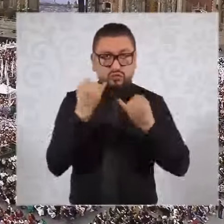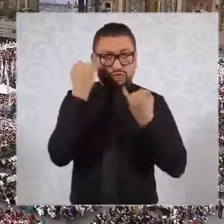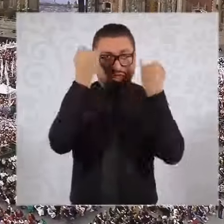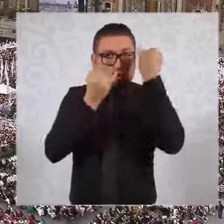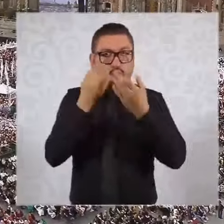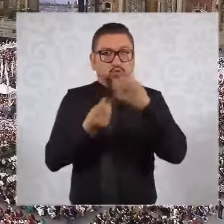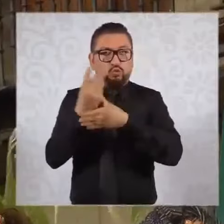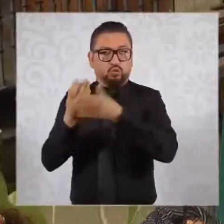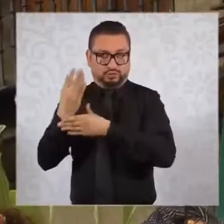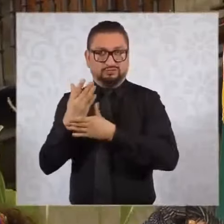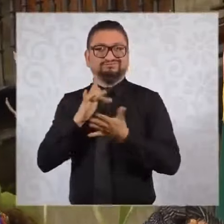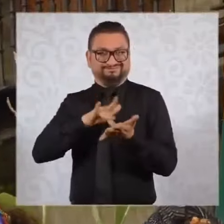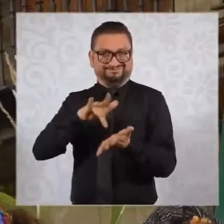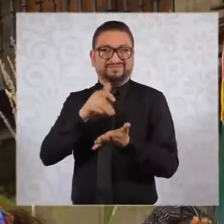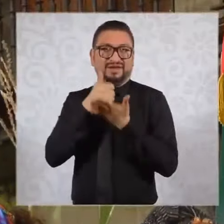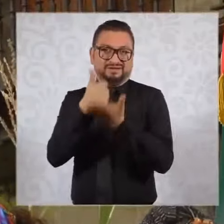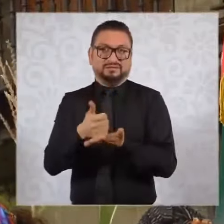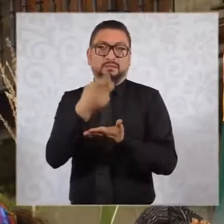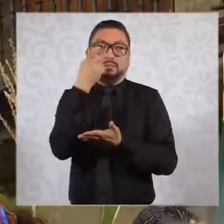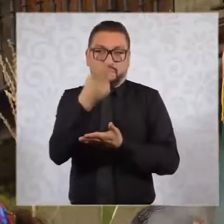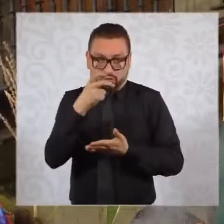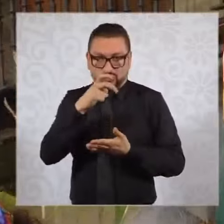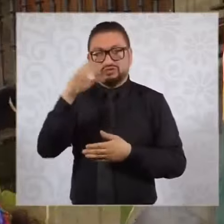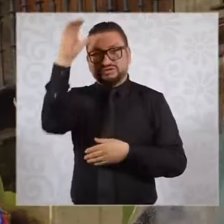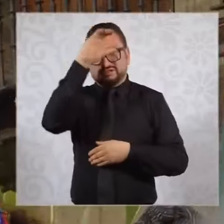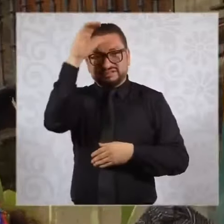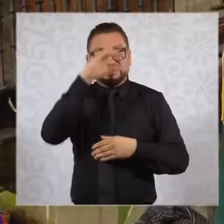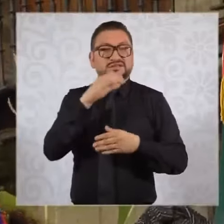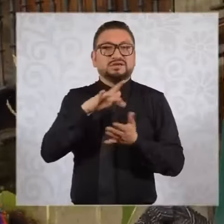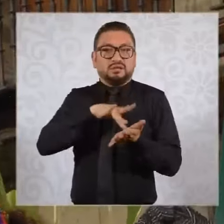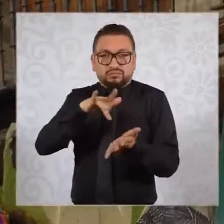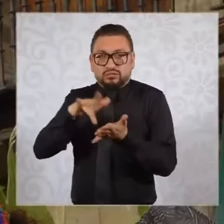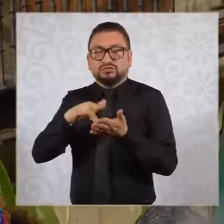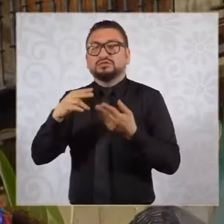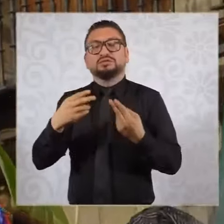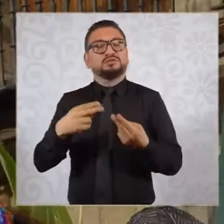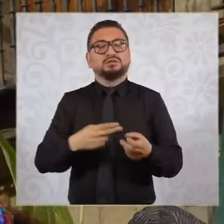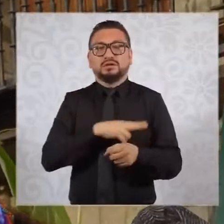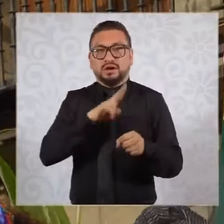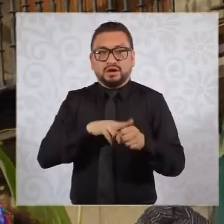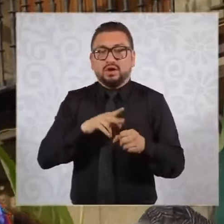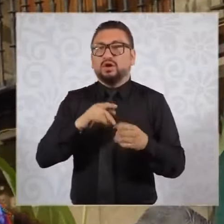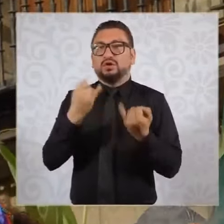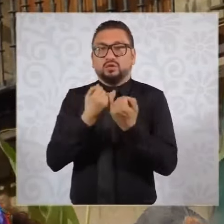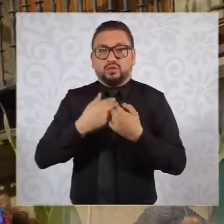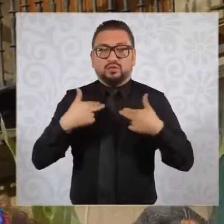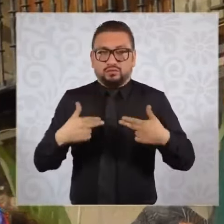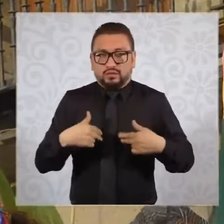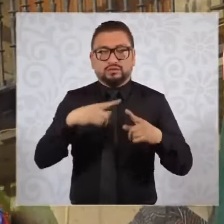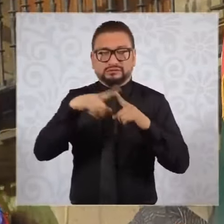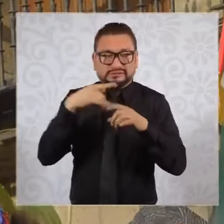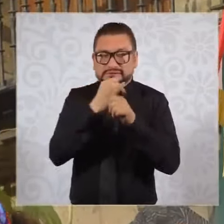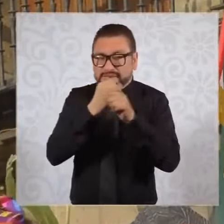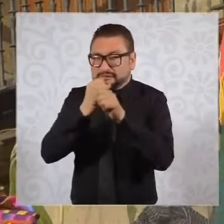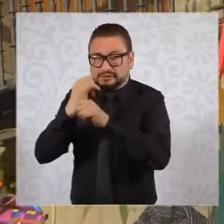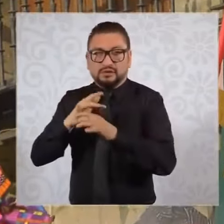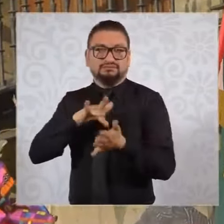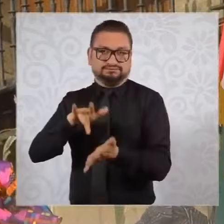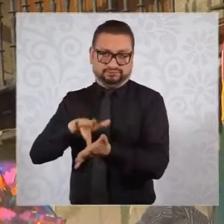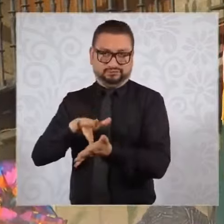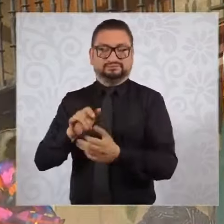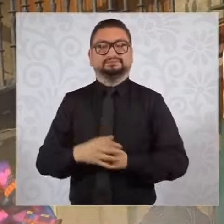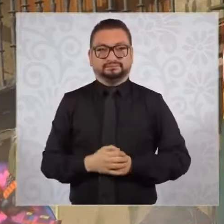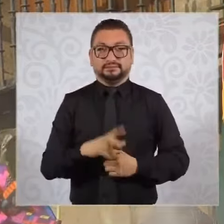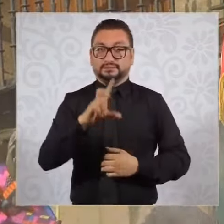Para ello apoyaremos las ciencias básicas, naturales y las humanidades. Treinta y